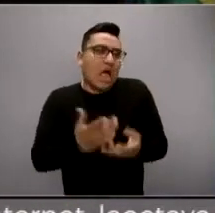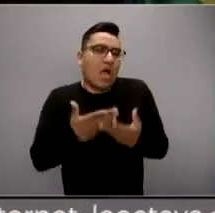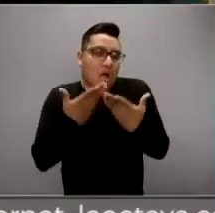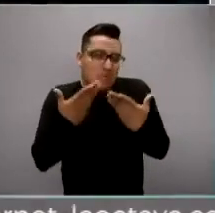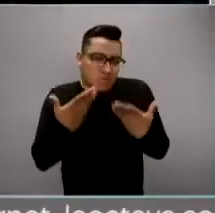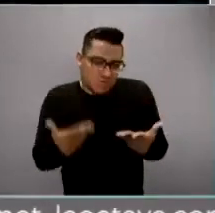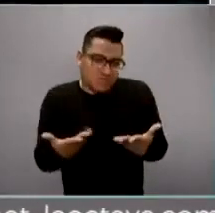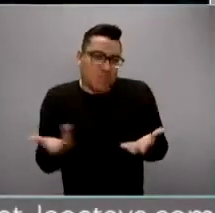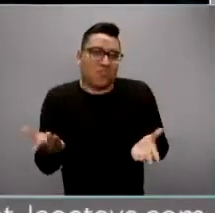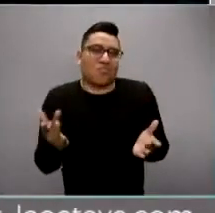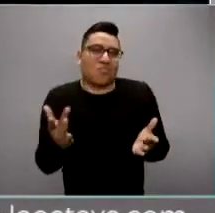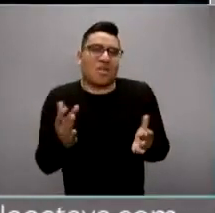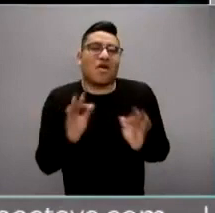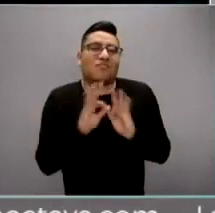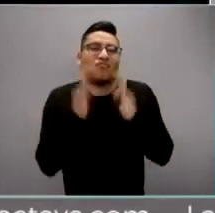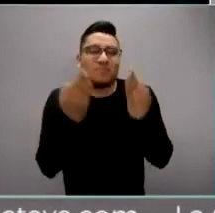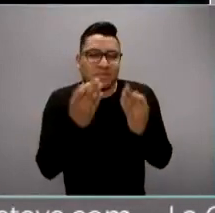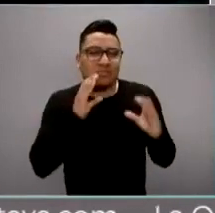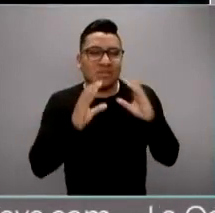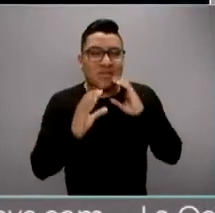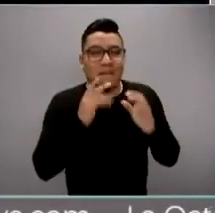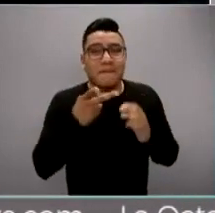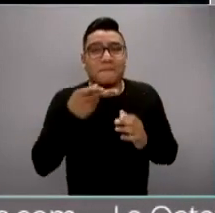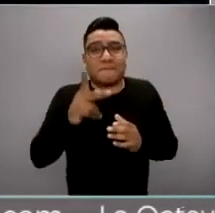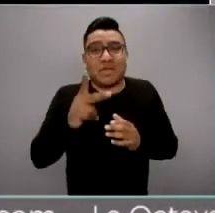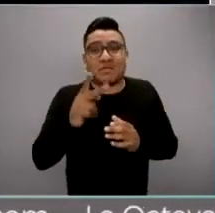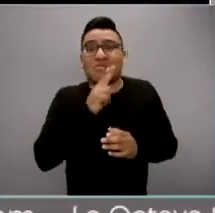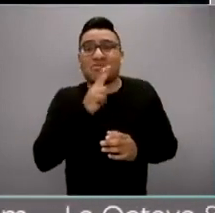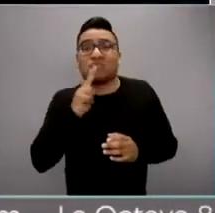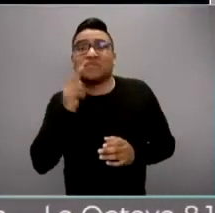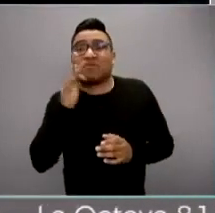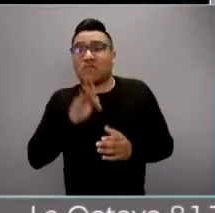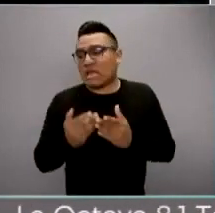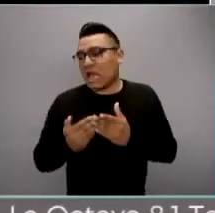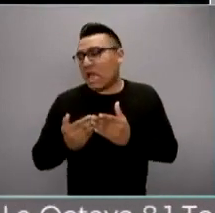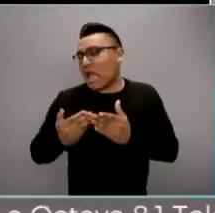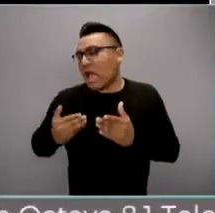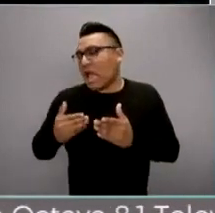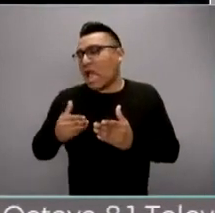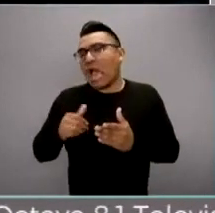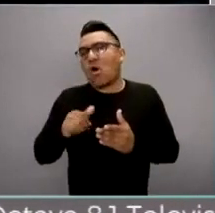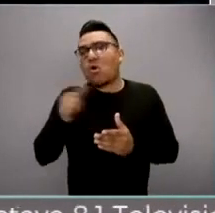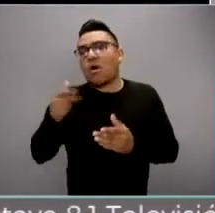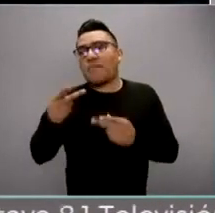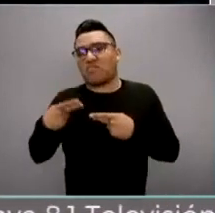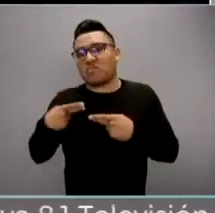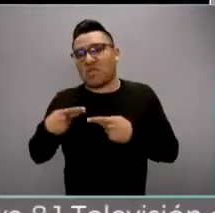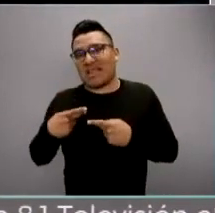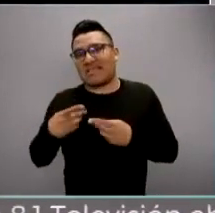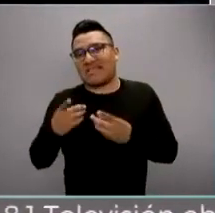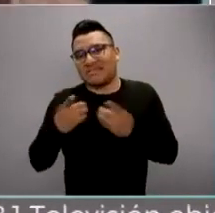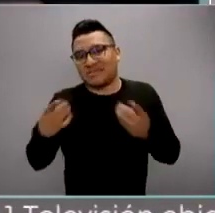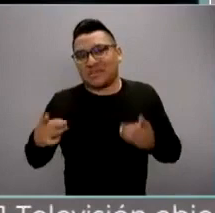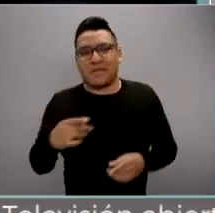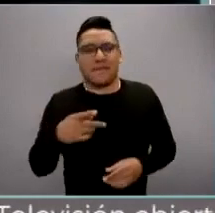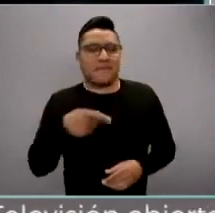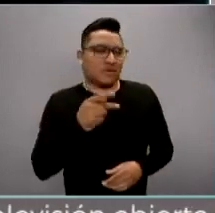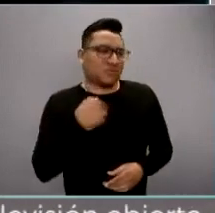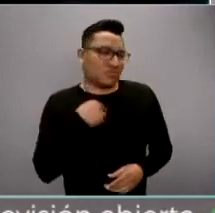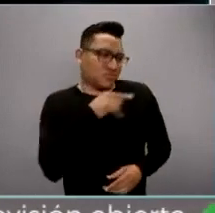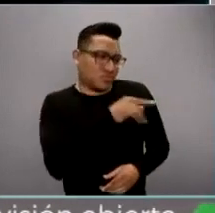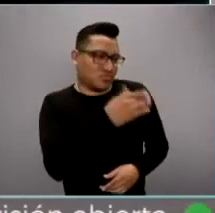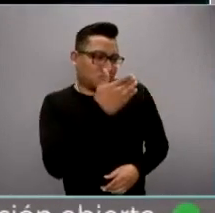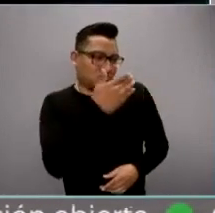alguien, ¿no? Con una intención. Esa la diferencia entre un error de un medio de comunicación y una fake news. Yo quería preguntarte, aprovechando tu expertise,